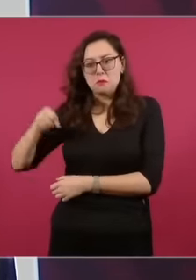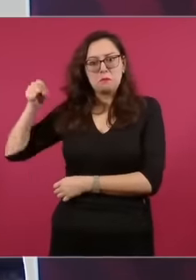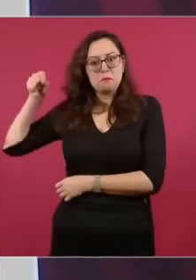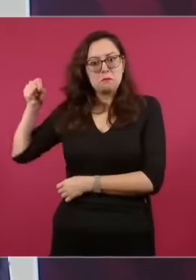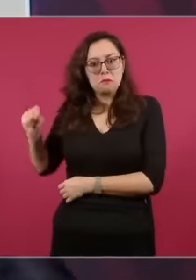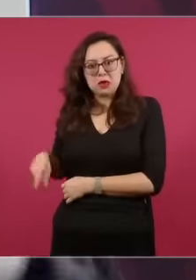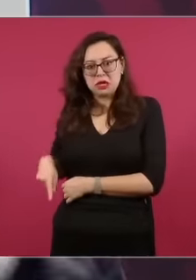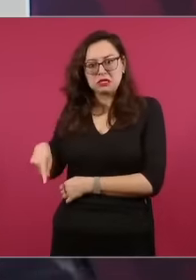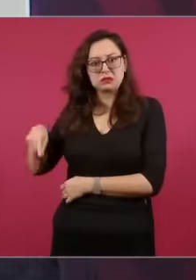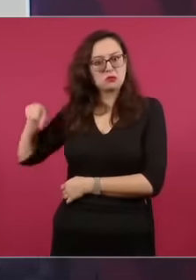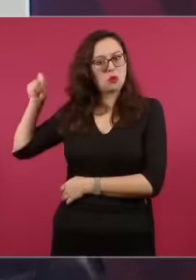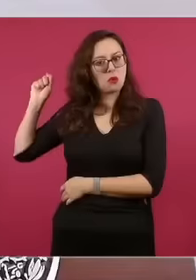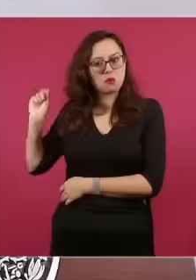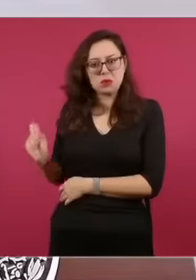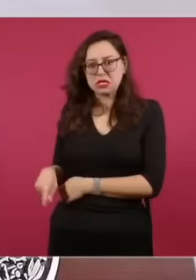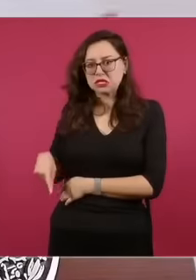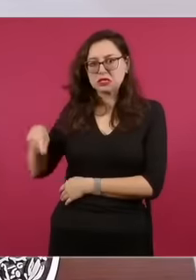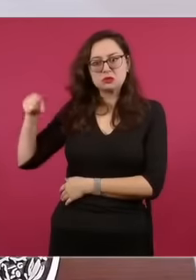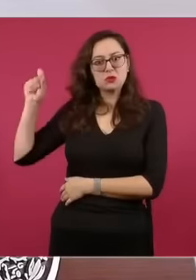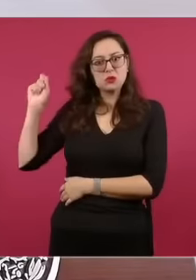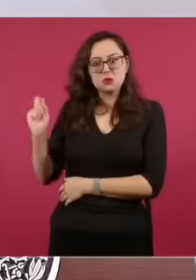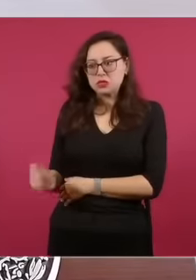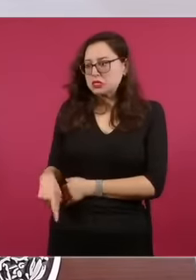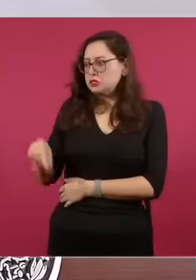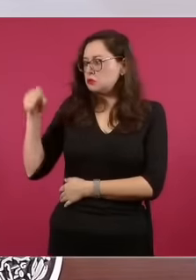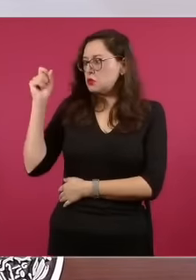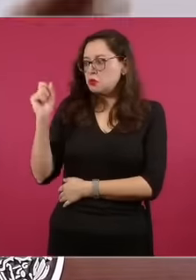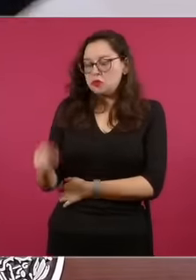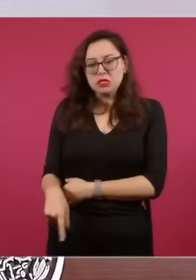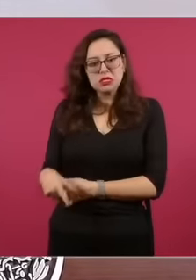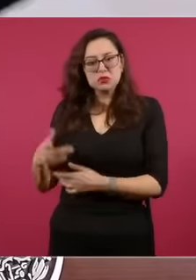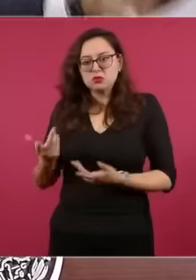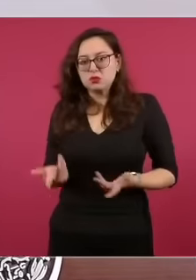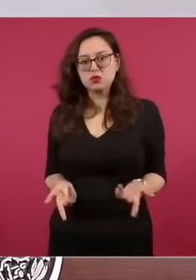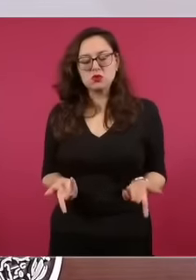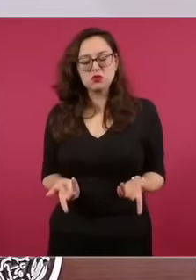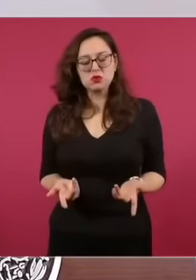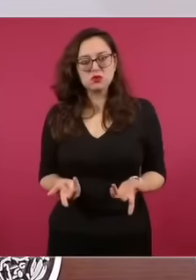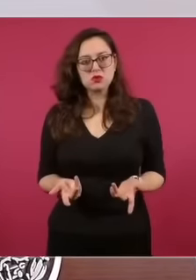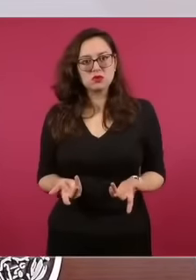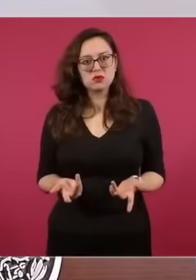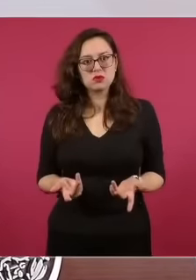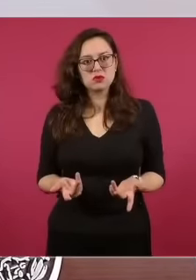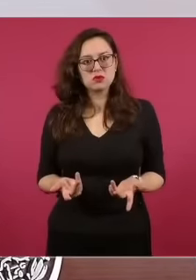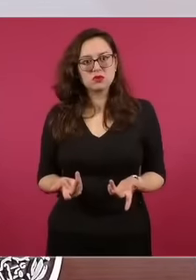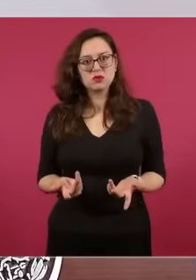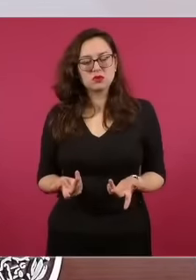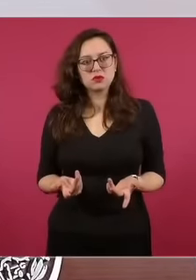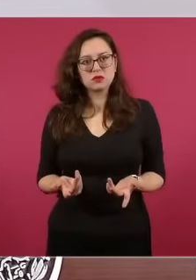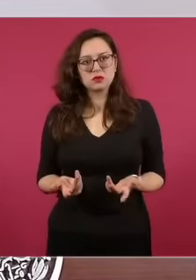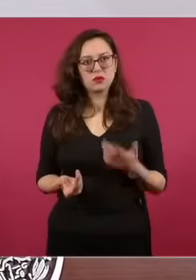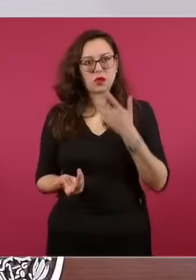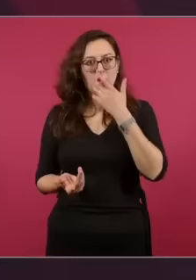con la misma fórmula que establece la Constitución y las leyes